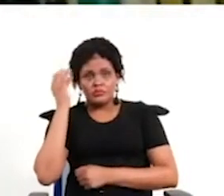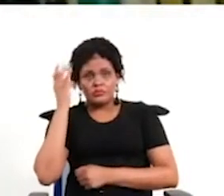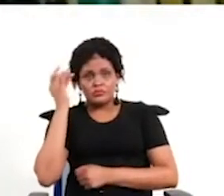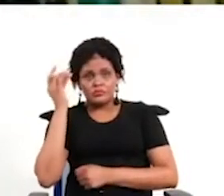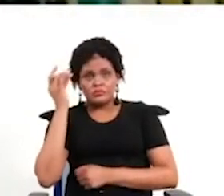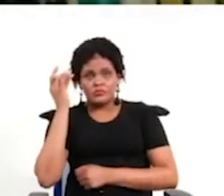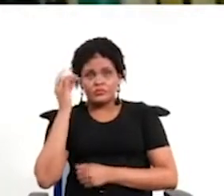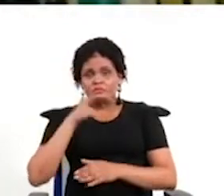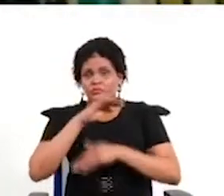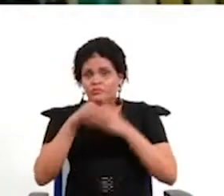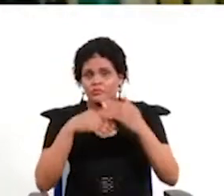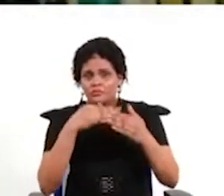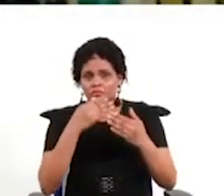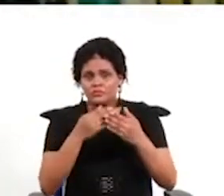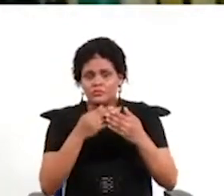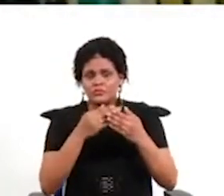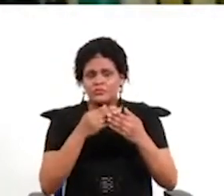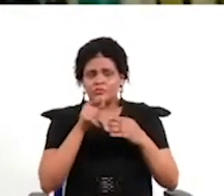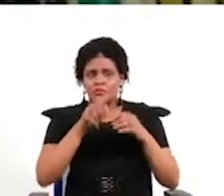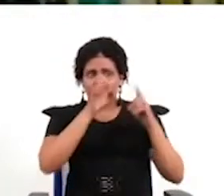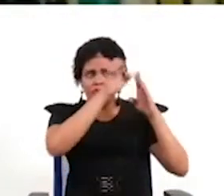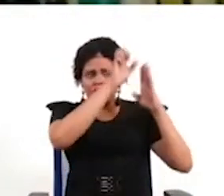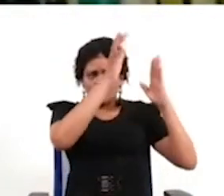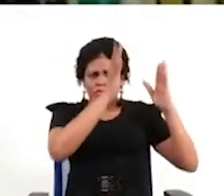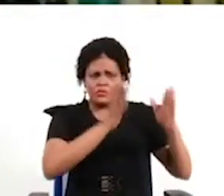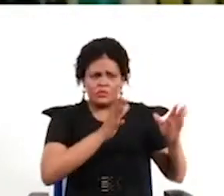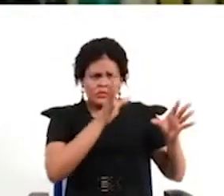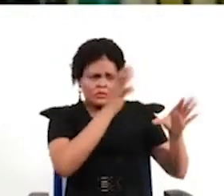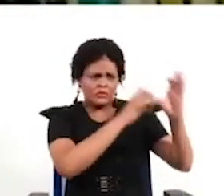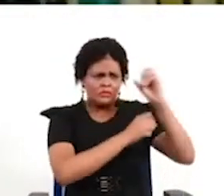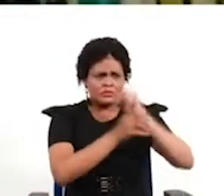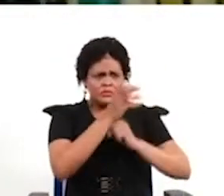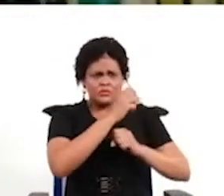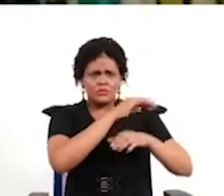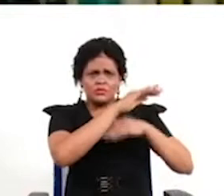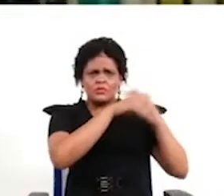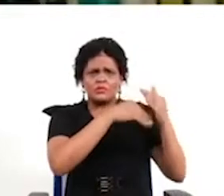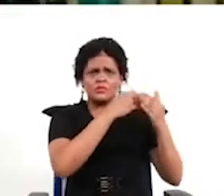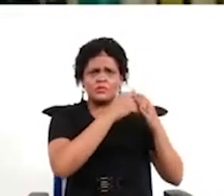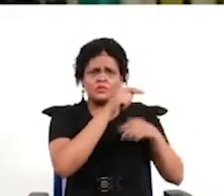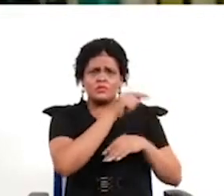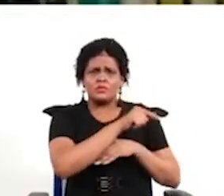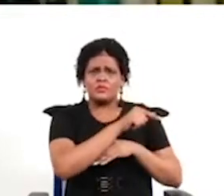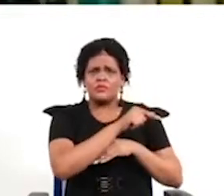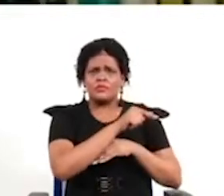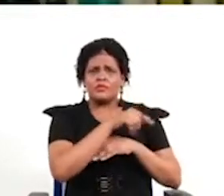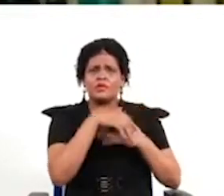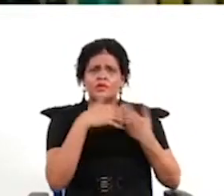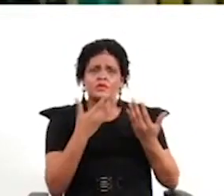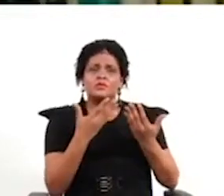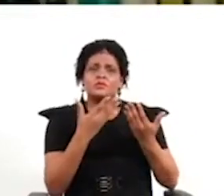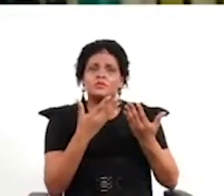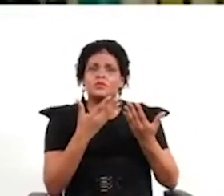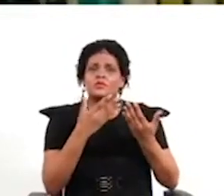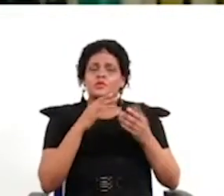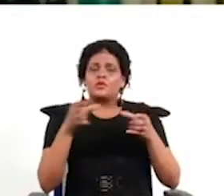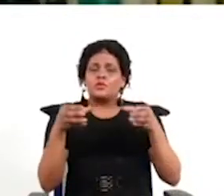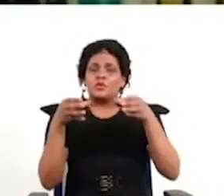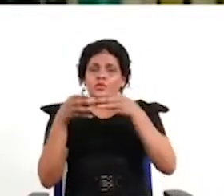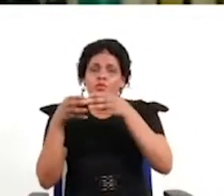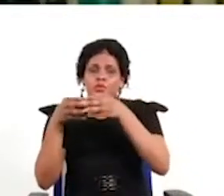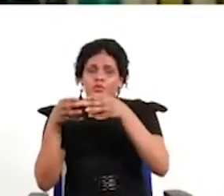planteaba una estructura asequible previa delimitada con un entrenamiento previo y unos grupos